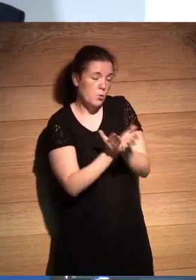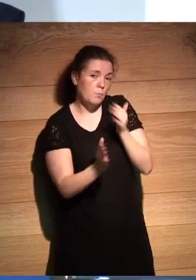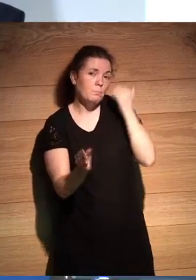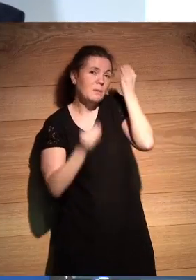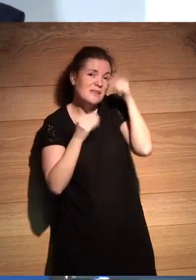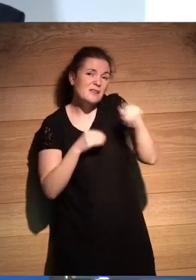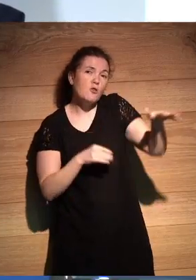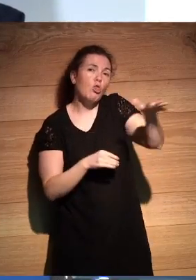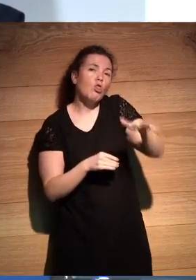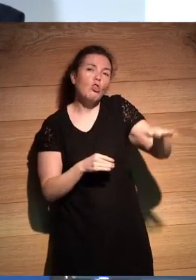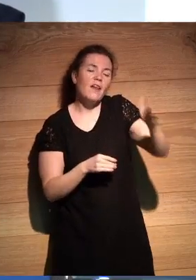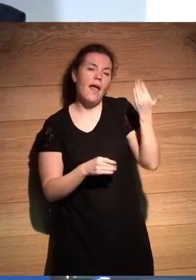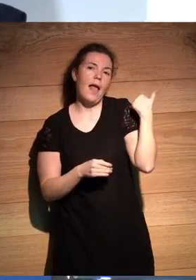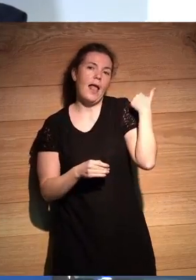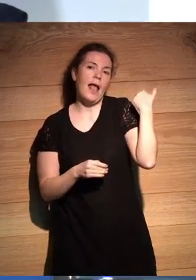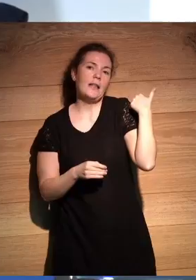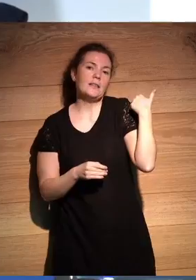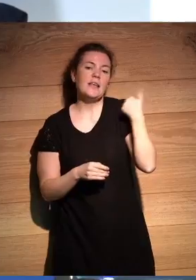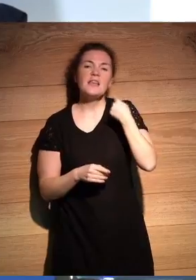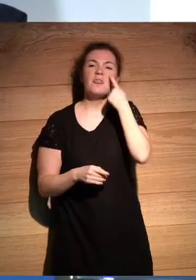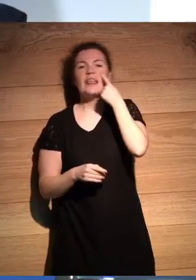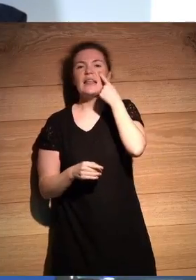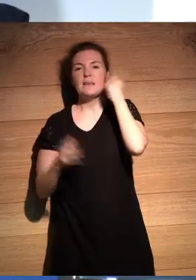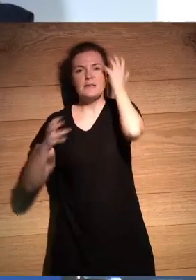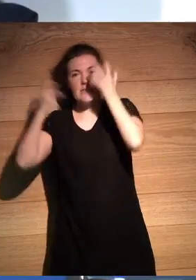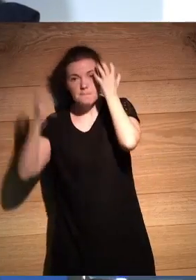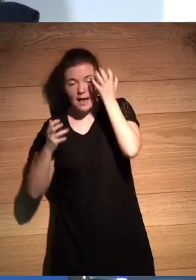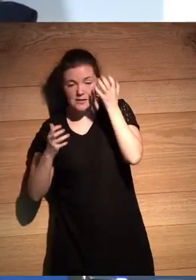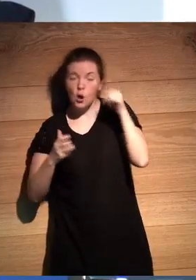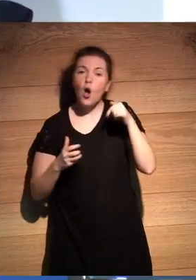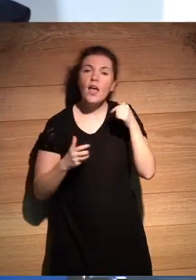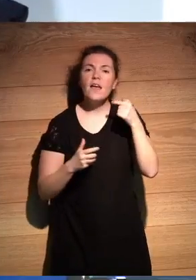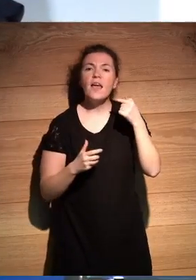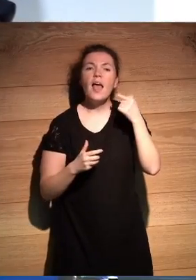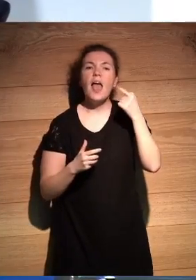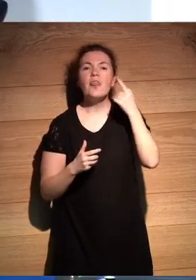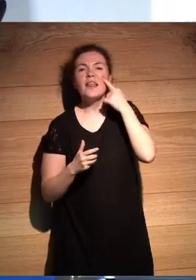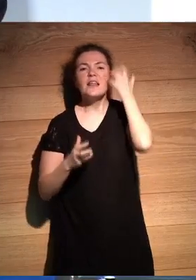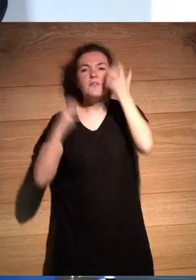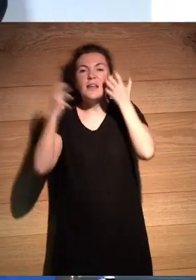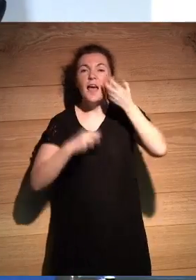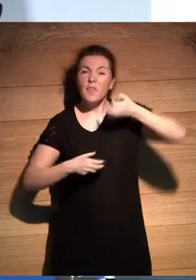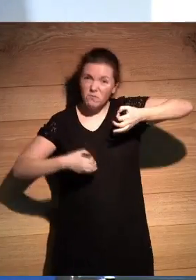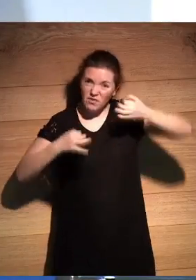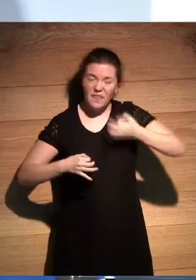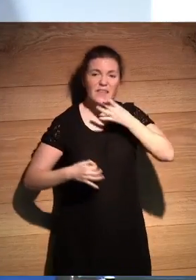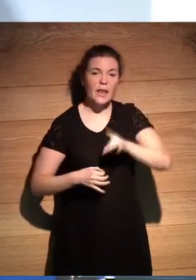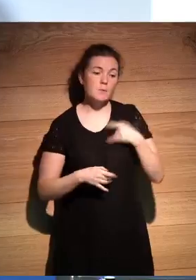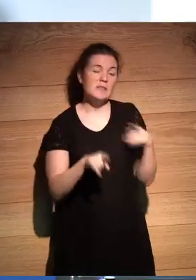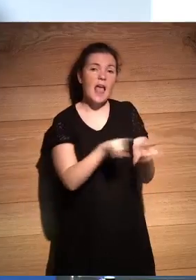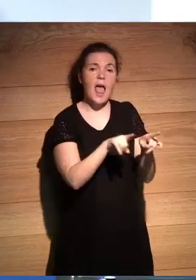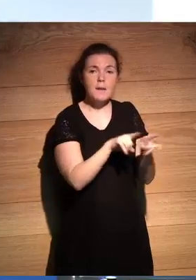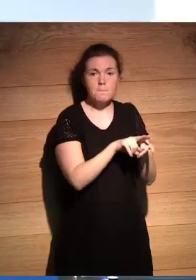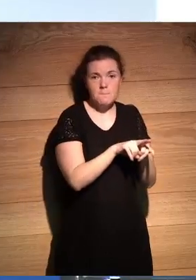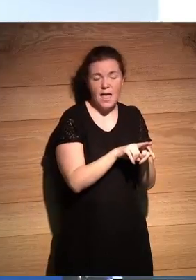esta es la zona donde había antes detectives salvajes, hoy los verdaderos detectives salvajes son nuestros hermanos